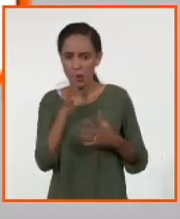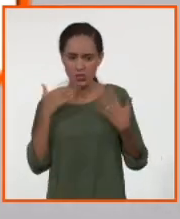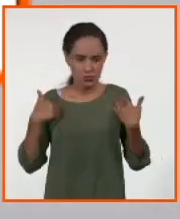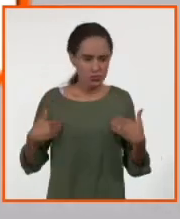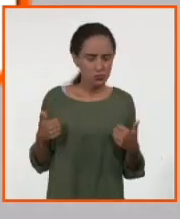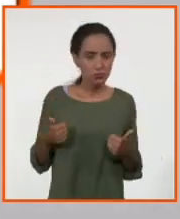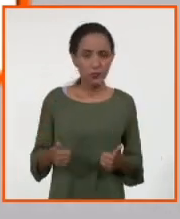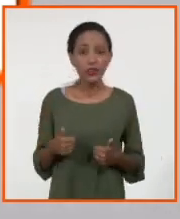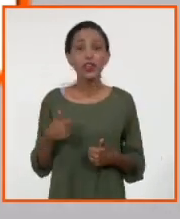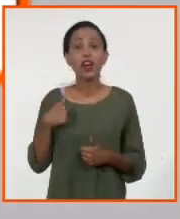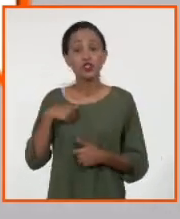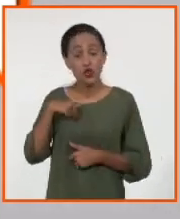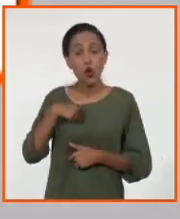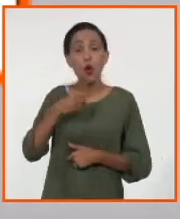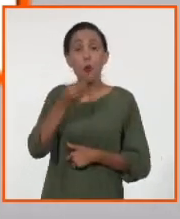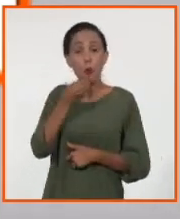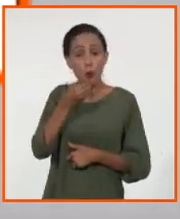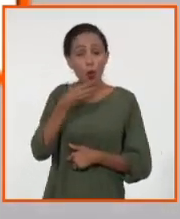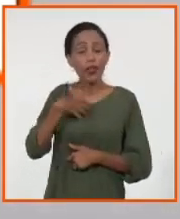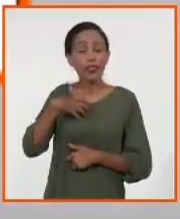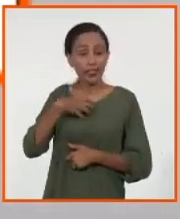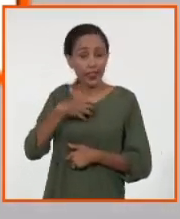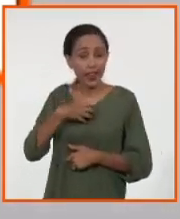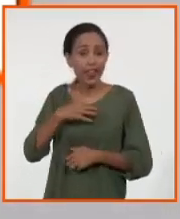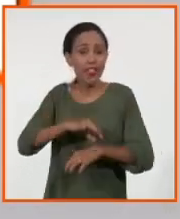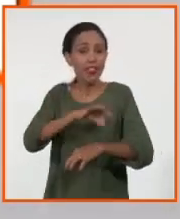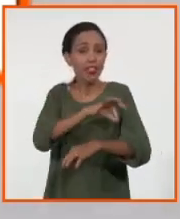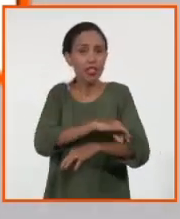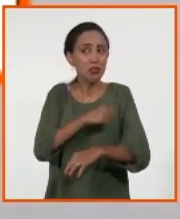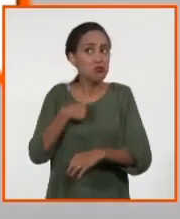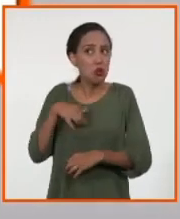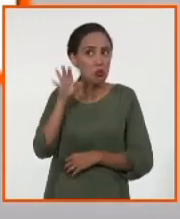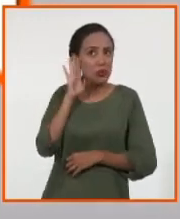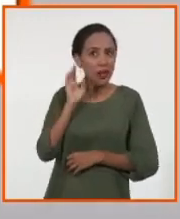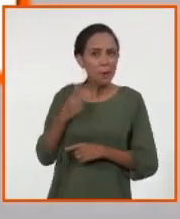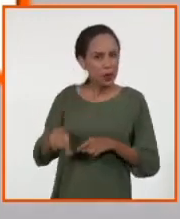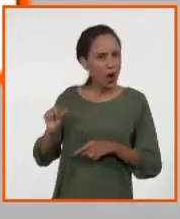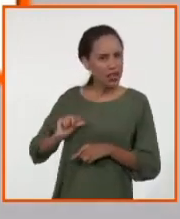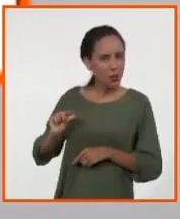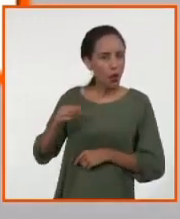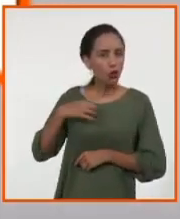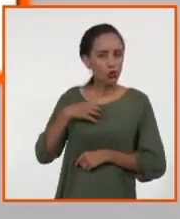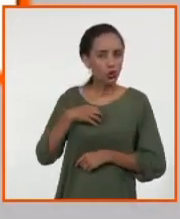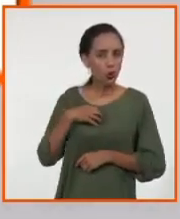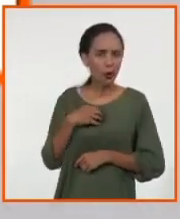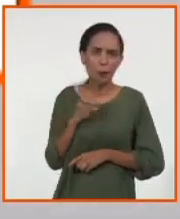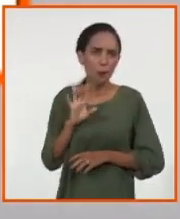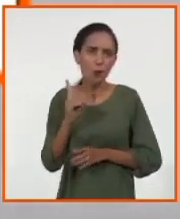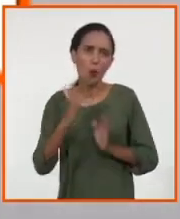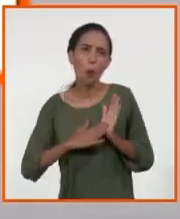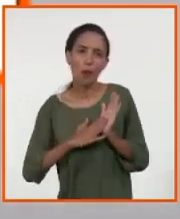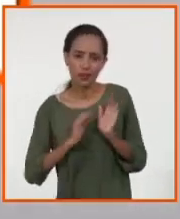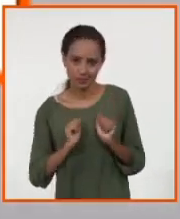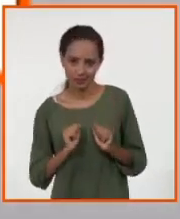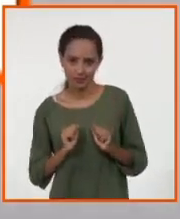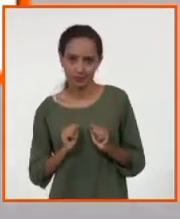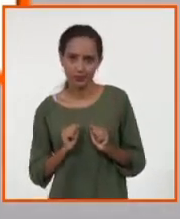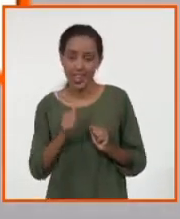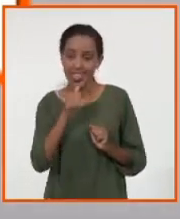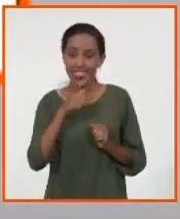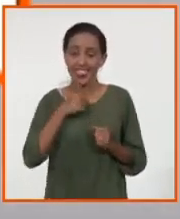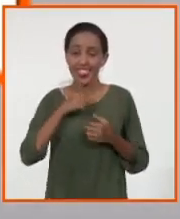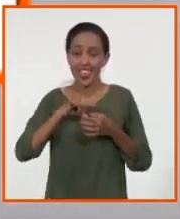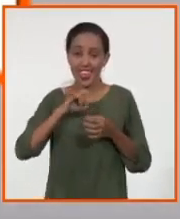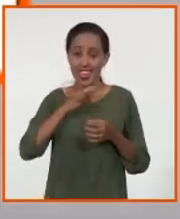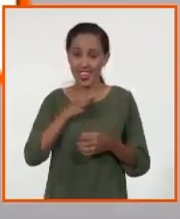a mí me dio un dengue que no me enteré, pero hace poco, generalmente un mes. Y eso se usa como